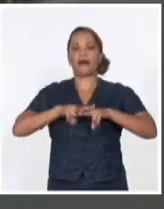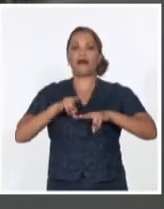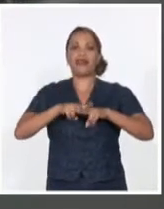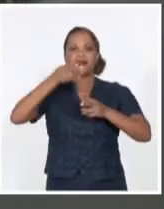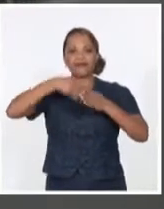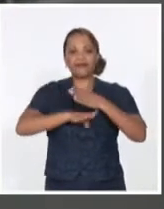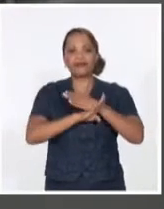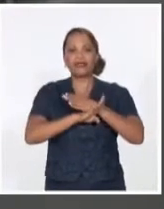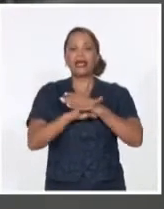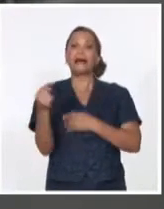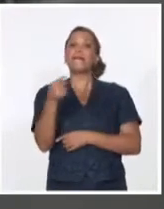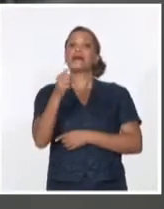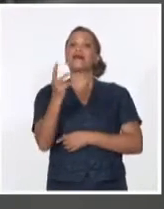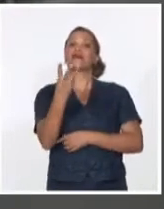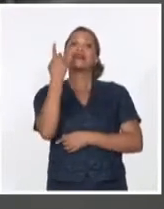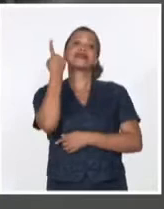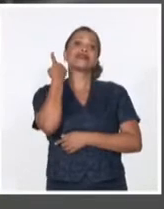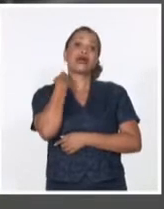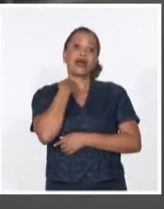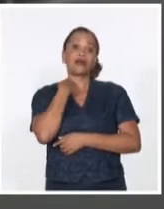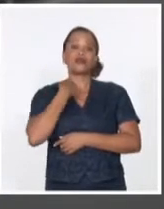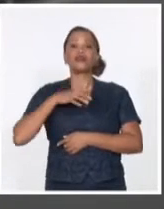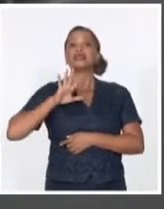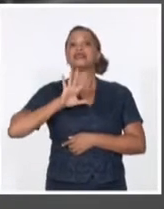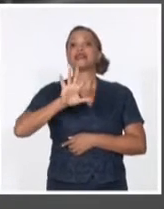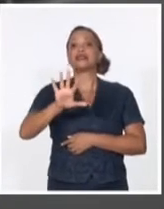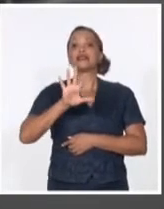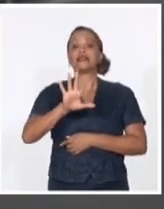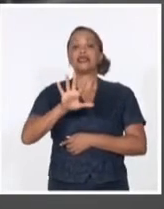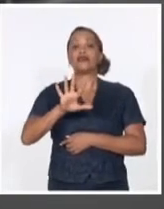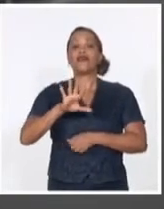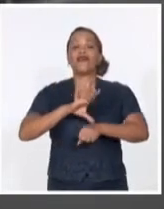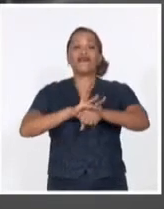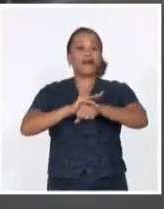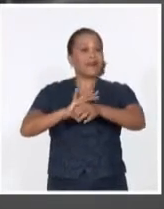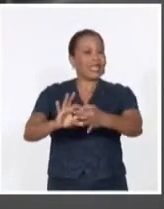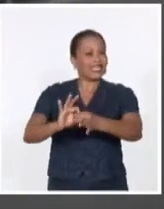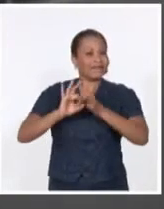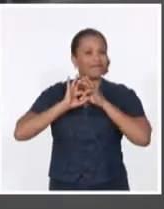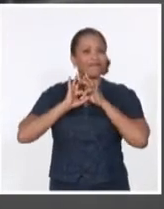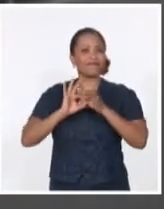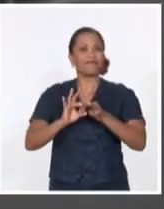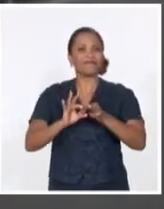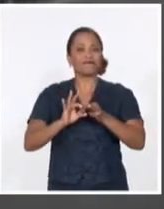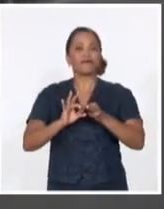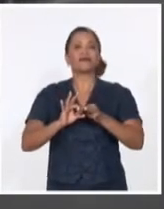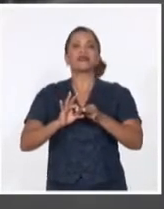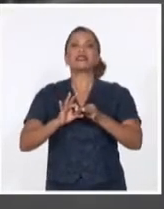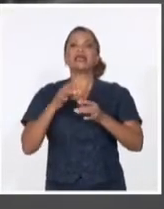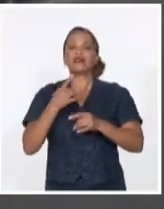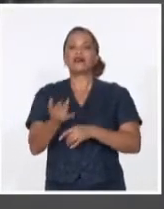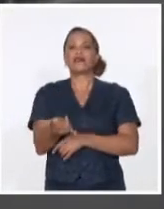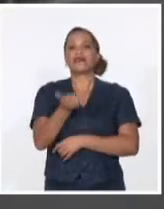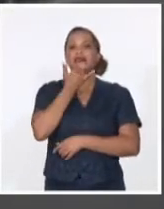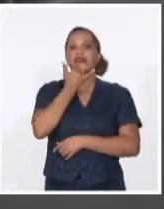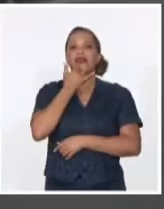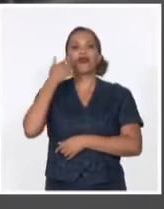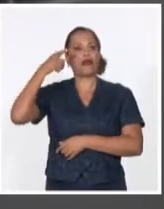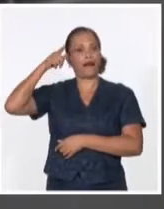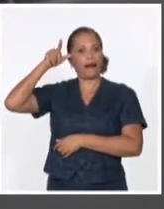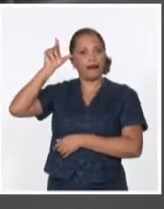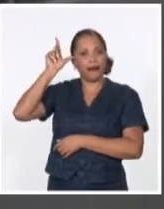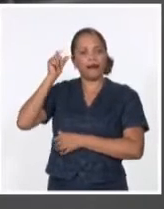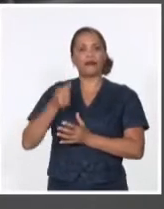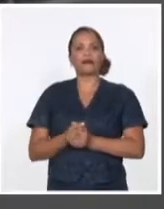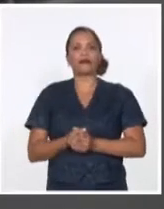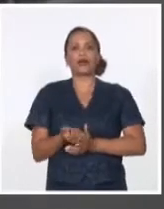tres años, cinco graves plagas y epidemias han azotado a nuestro ganado, a nuestras